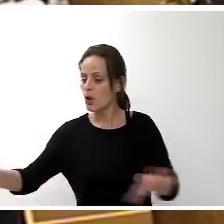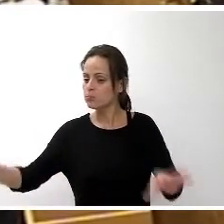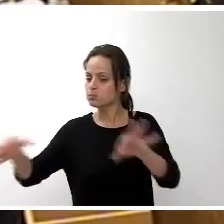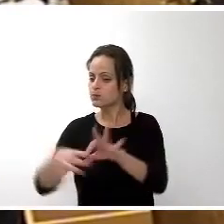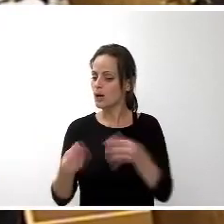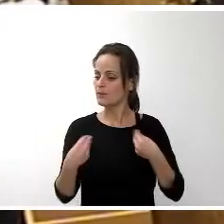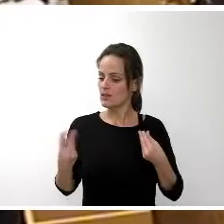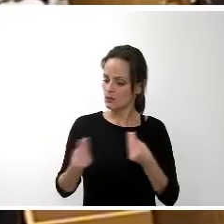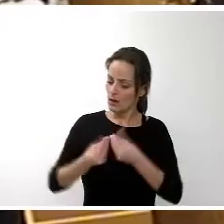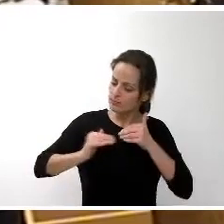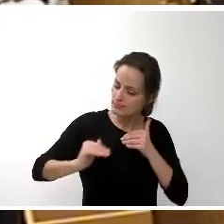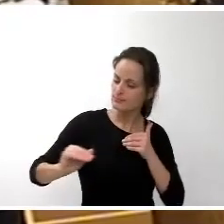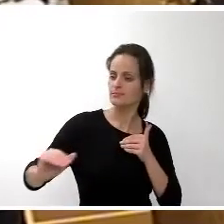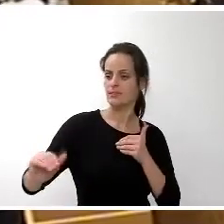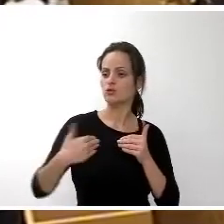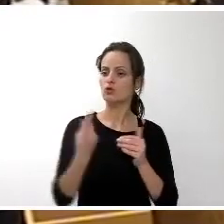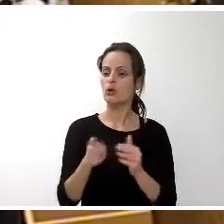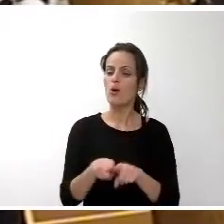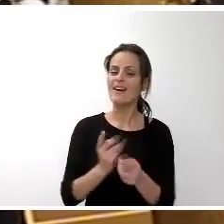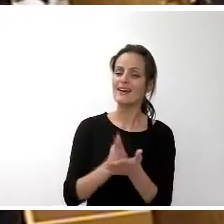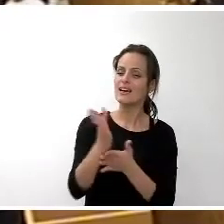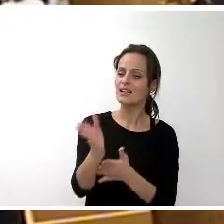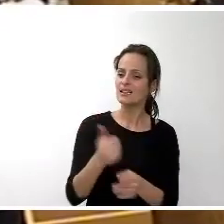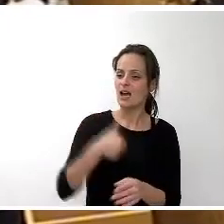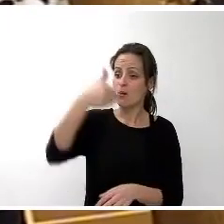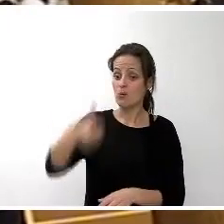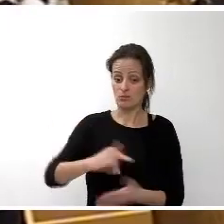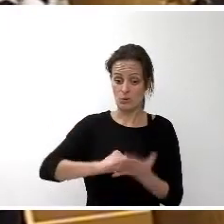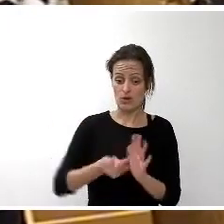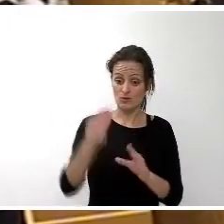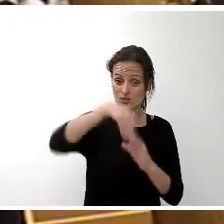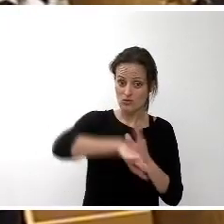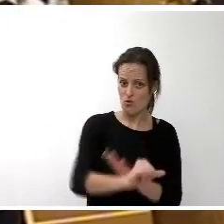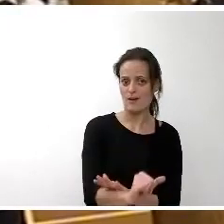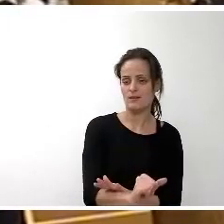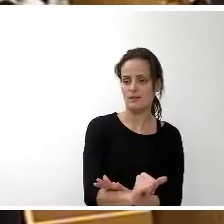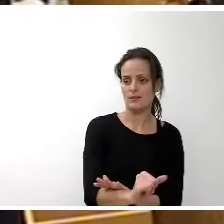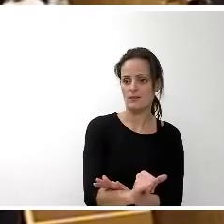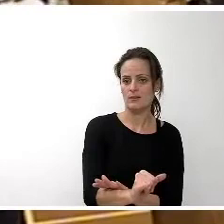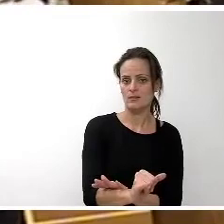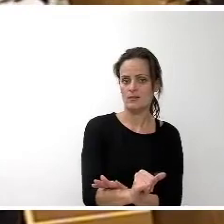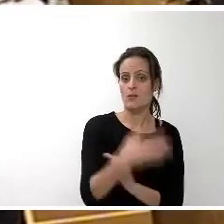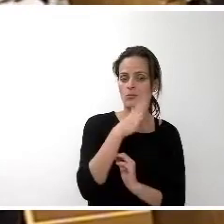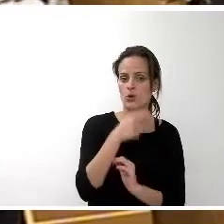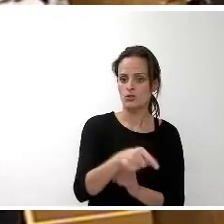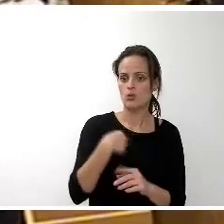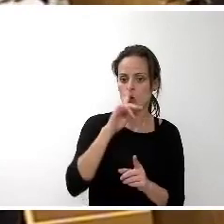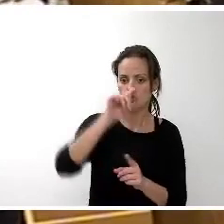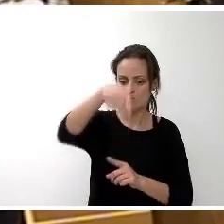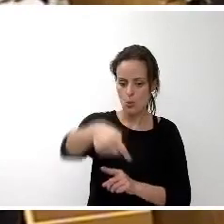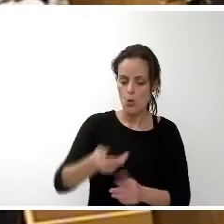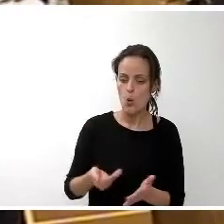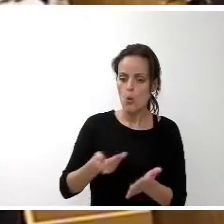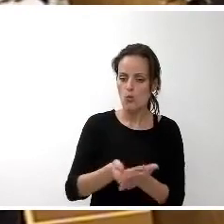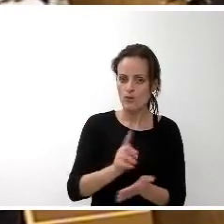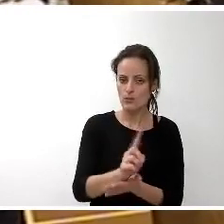y esas son las líneas principales de este proyecto por los cuales que los va a demostrar con esa coherencia en este próximo año que